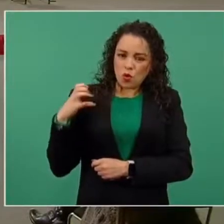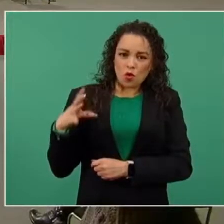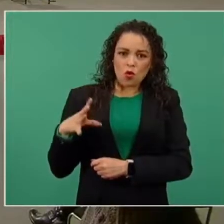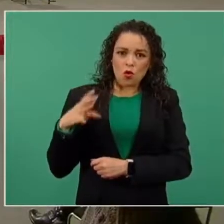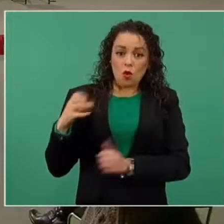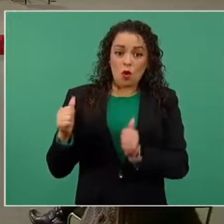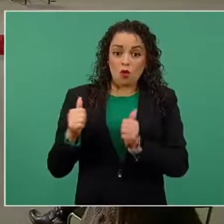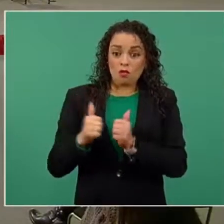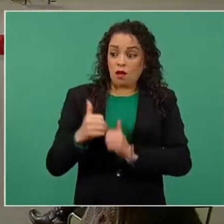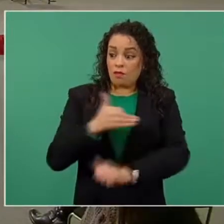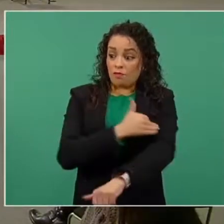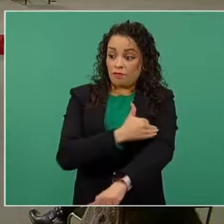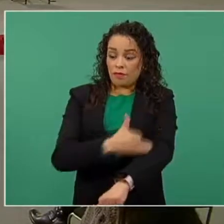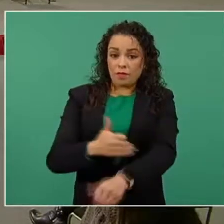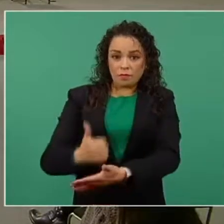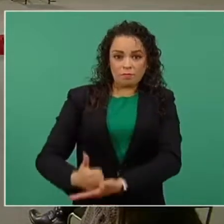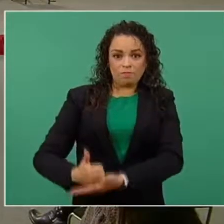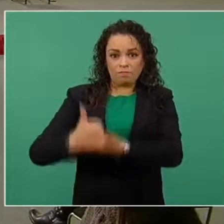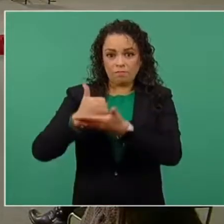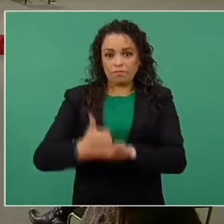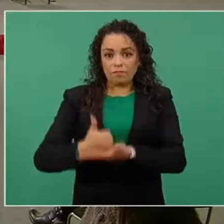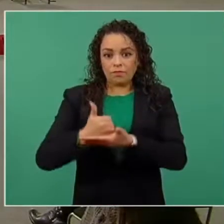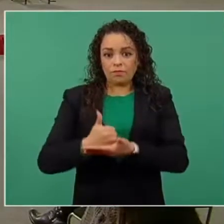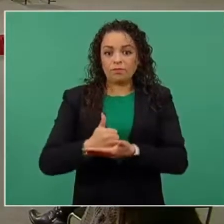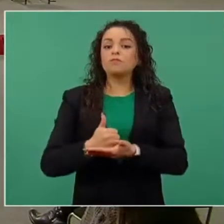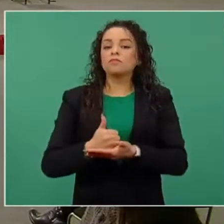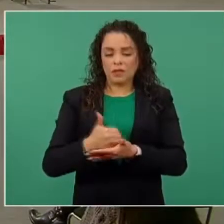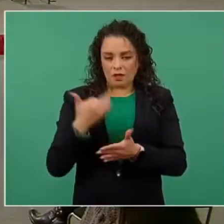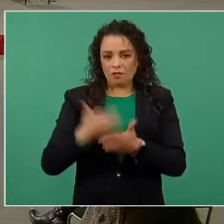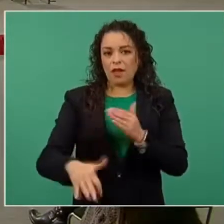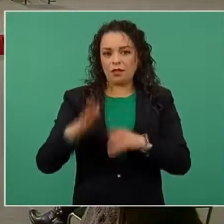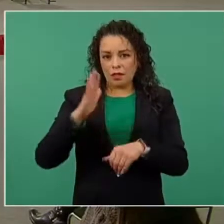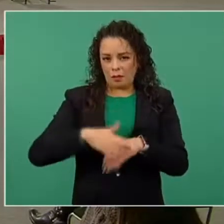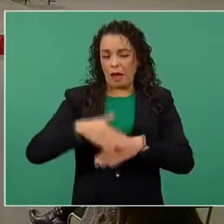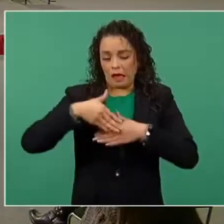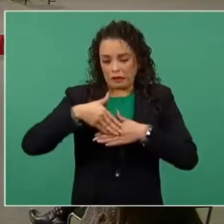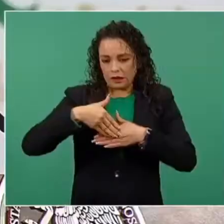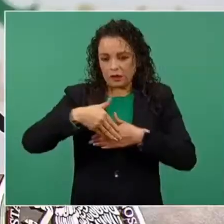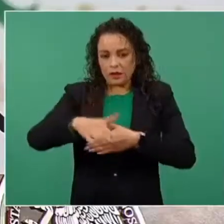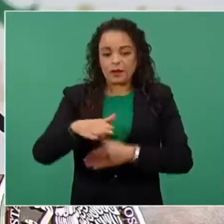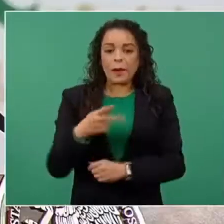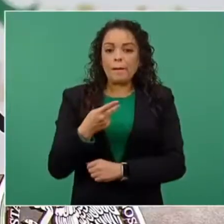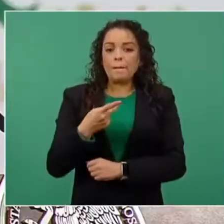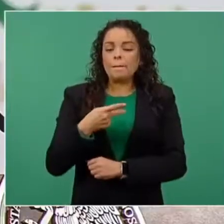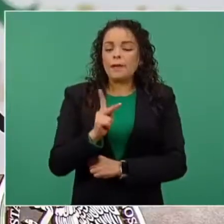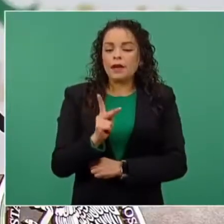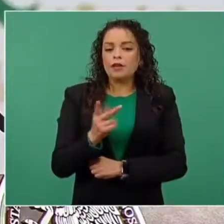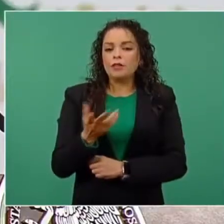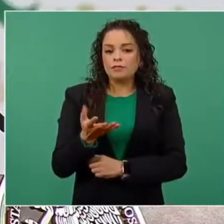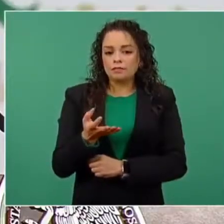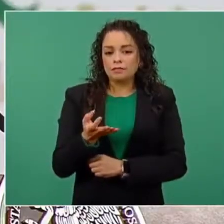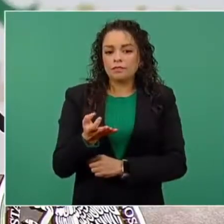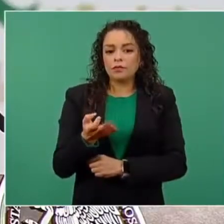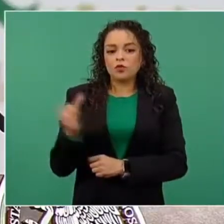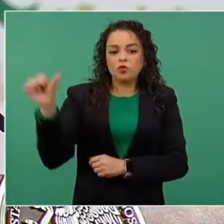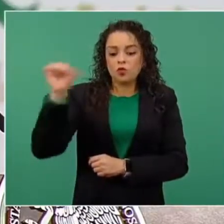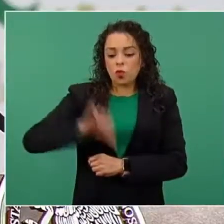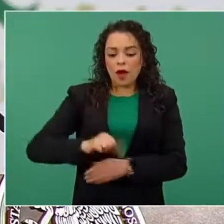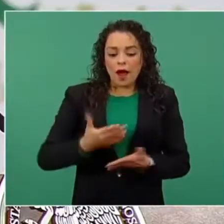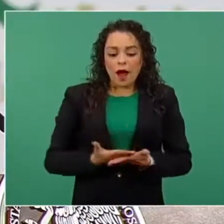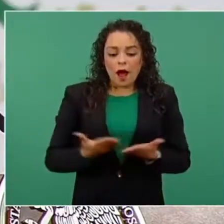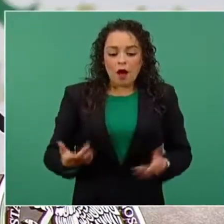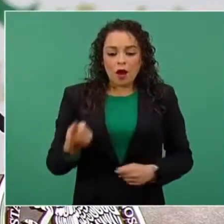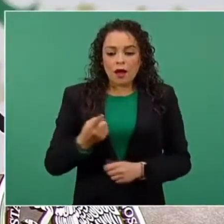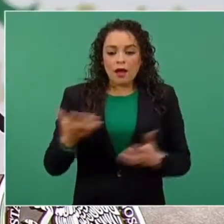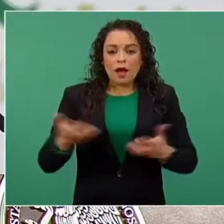de los familiares, donde todavía tenemos muchos retos por delante. Pero solamente para dar cuenta de lo que es hoy las tareas que